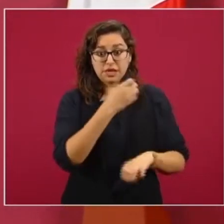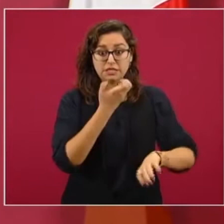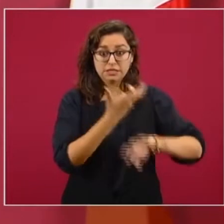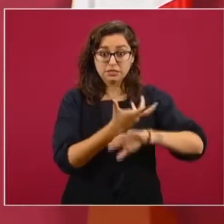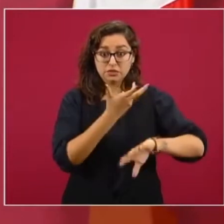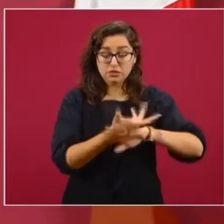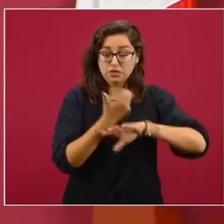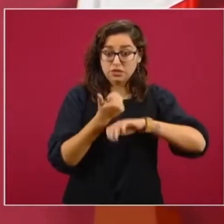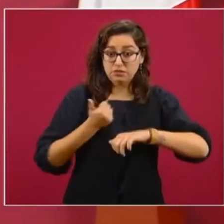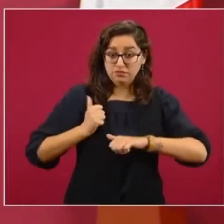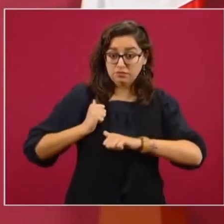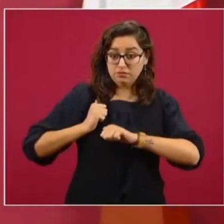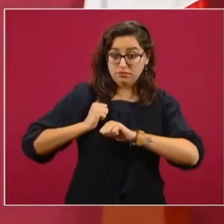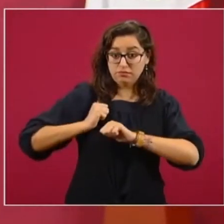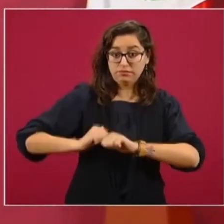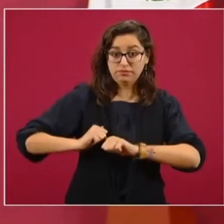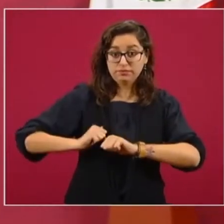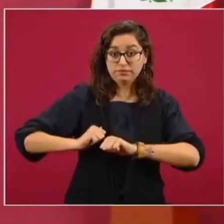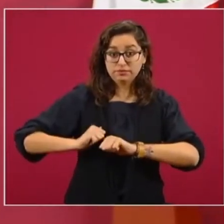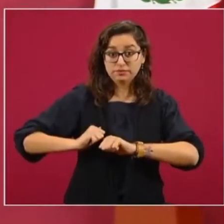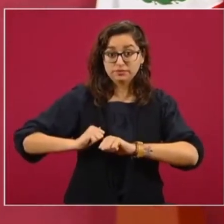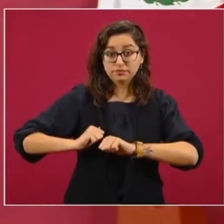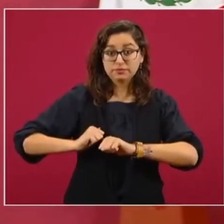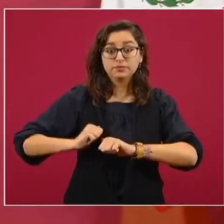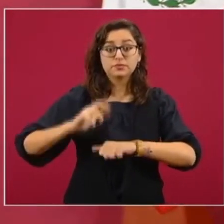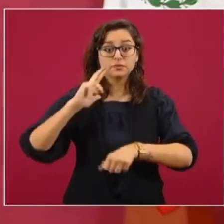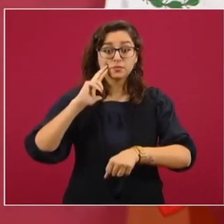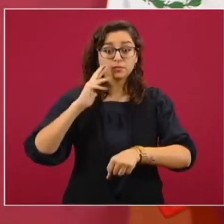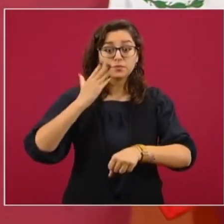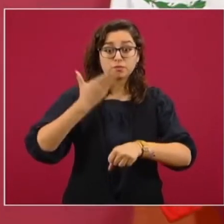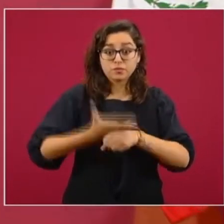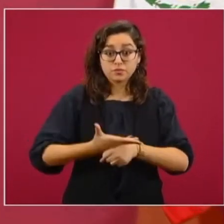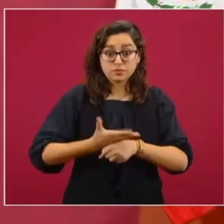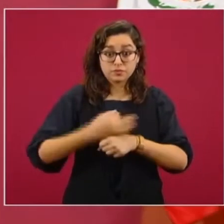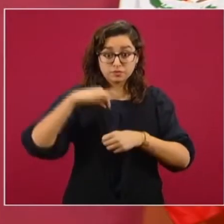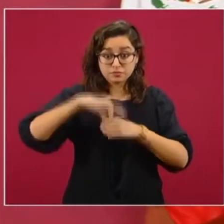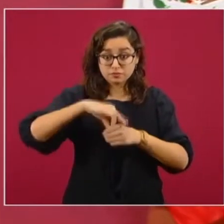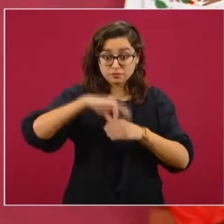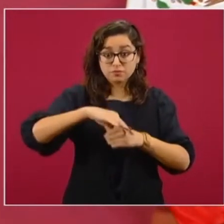encargadas del proceso electoral